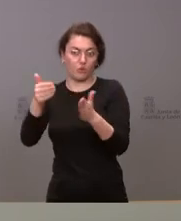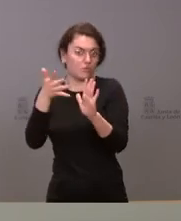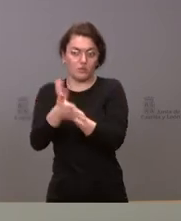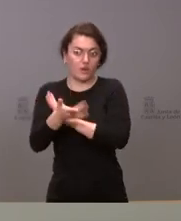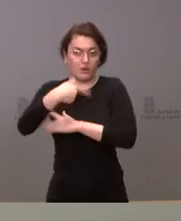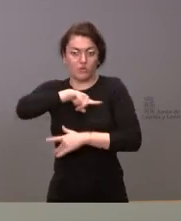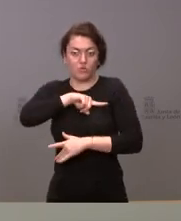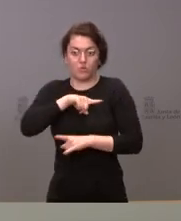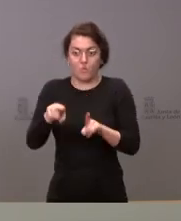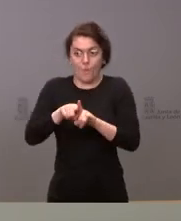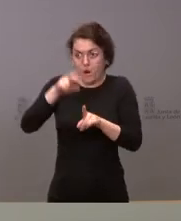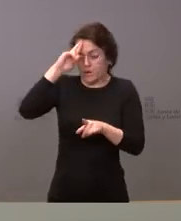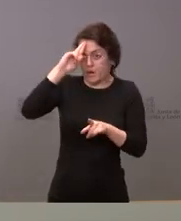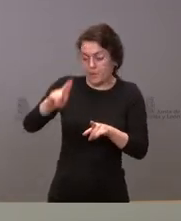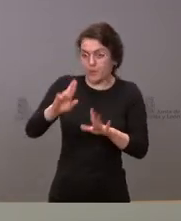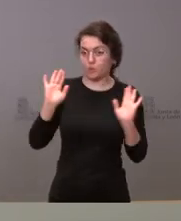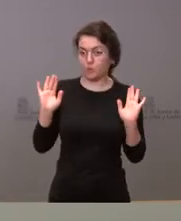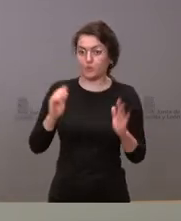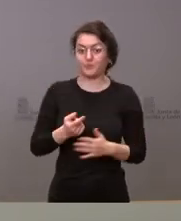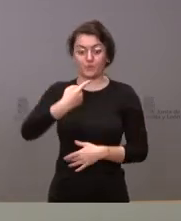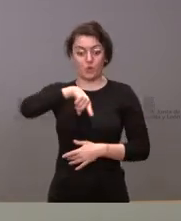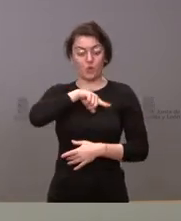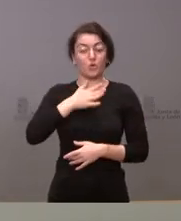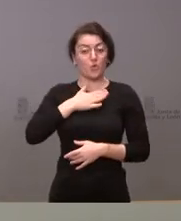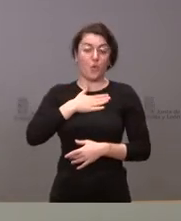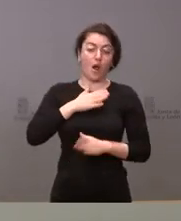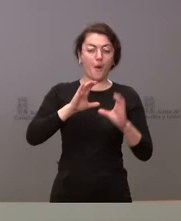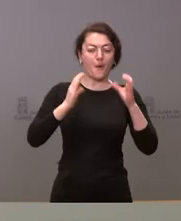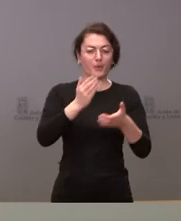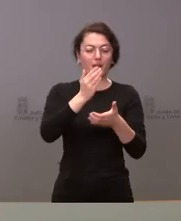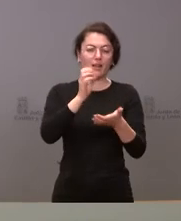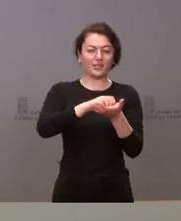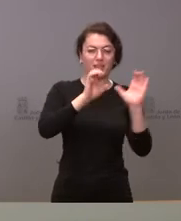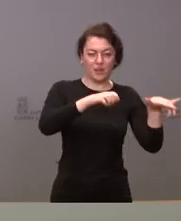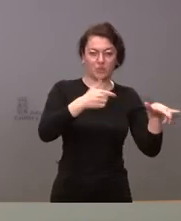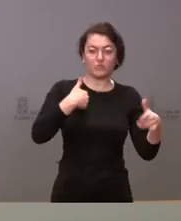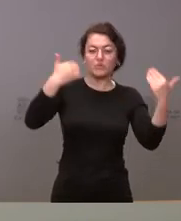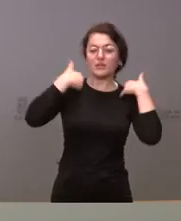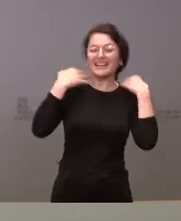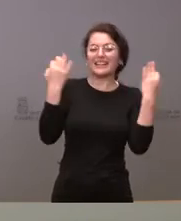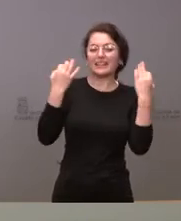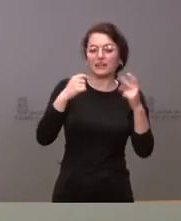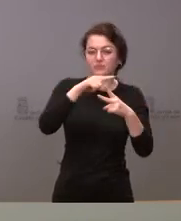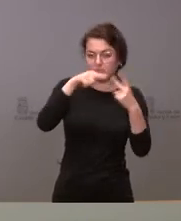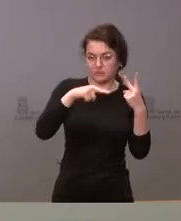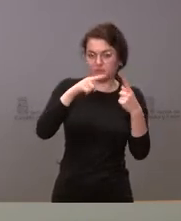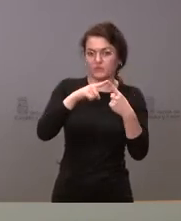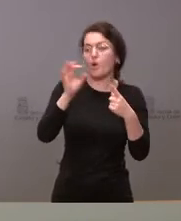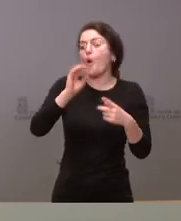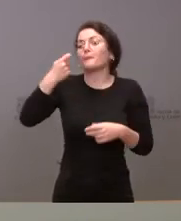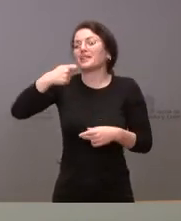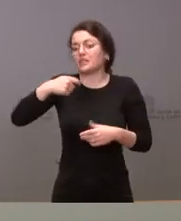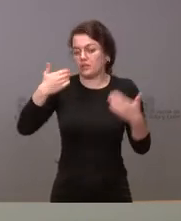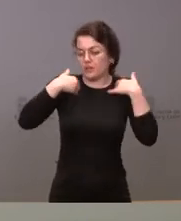que hay que ser respetuoso. Nosotros como Junta de Castilla y León nos corresponde dos cosas o en este caso al presidente de la Junta de Castilla y León